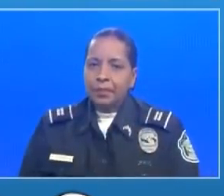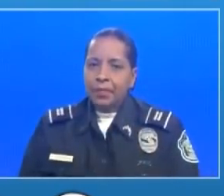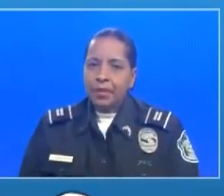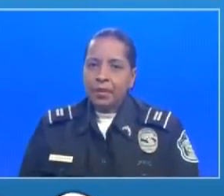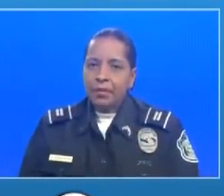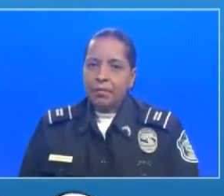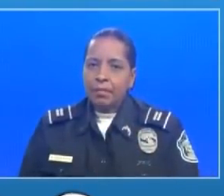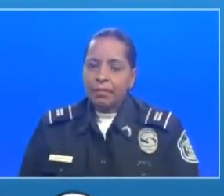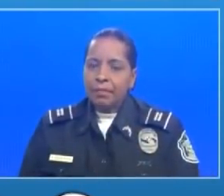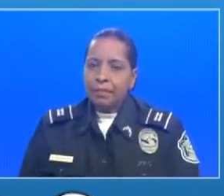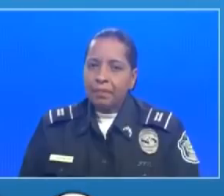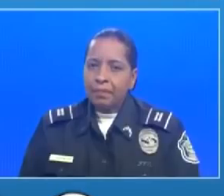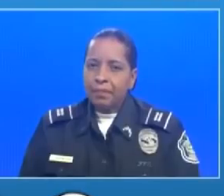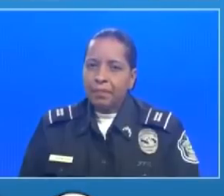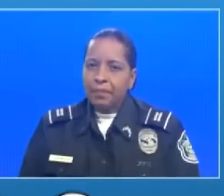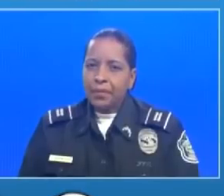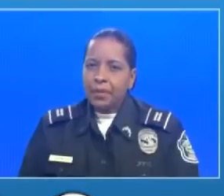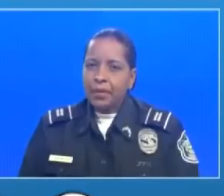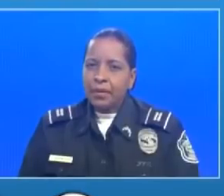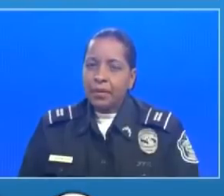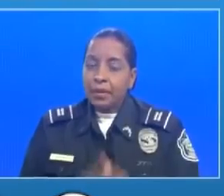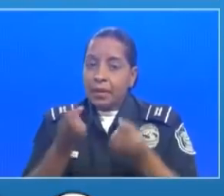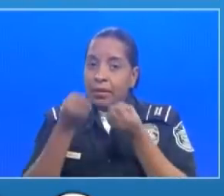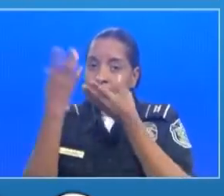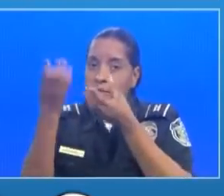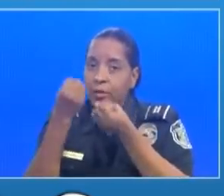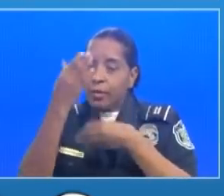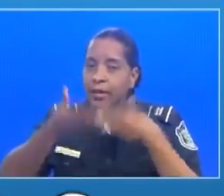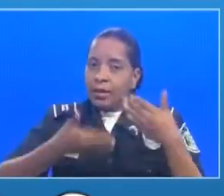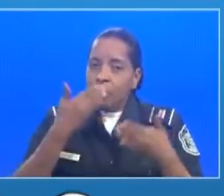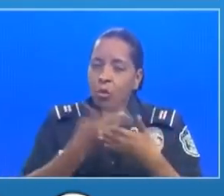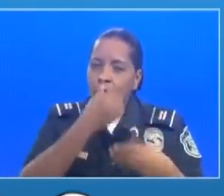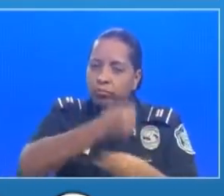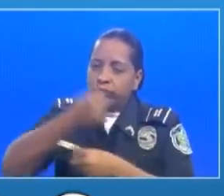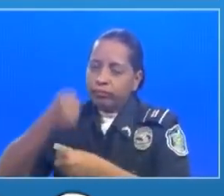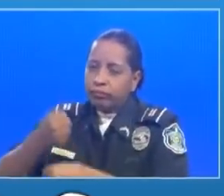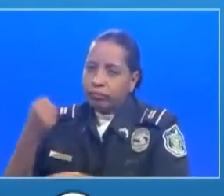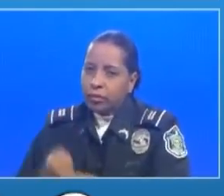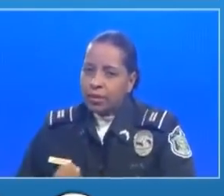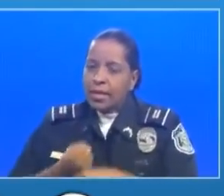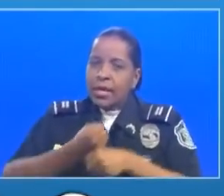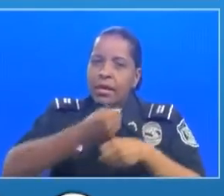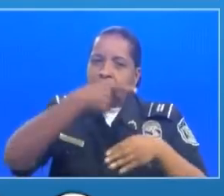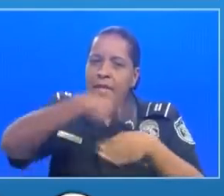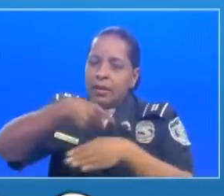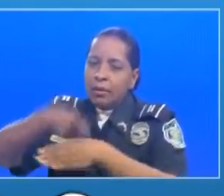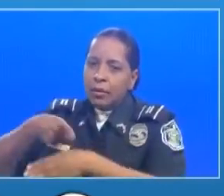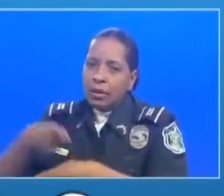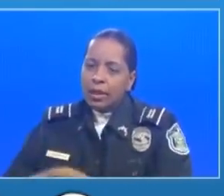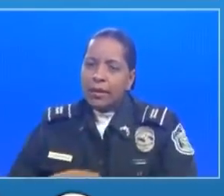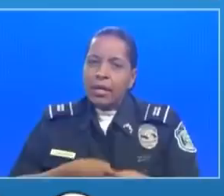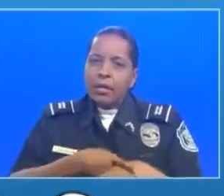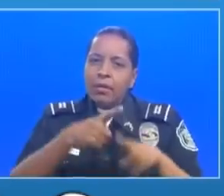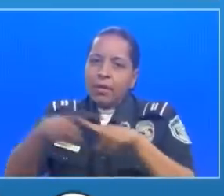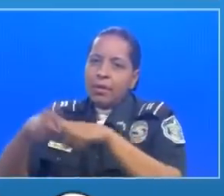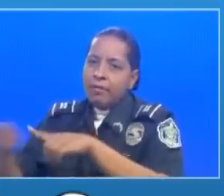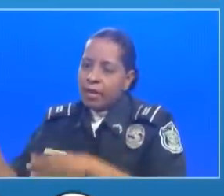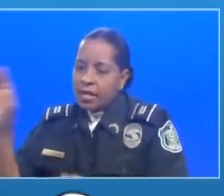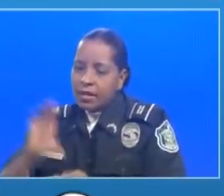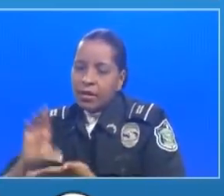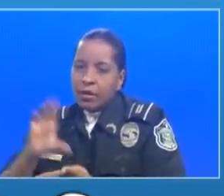finalmente resalto el trabajo de nuestros productores de nuestra industria y de nuestros comerciantes